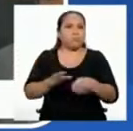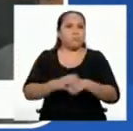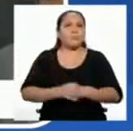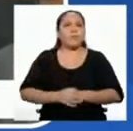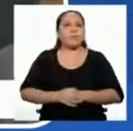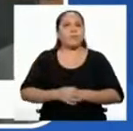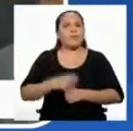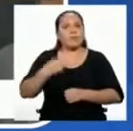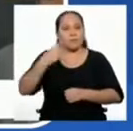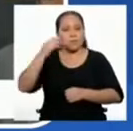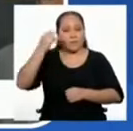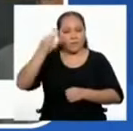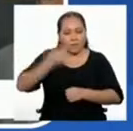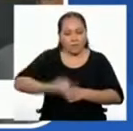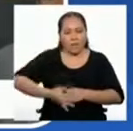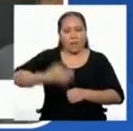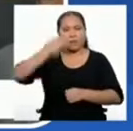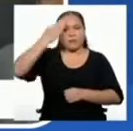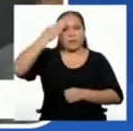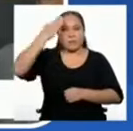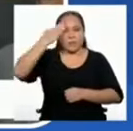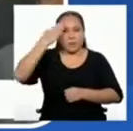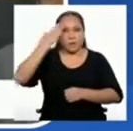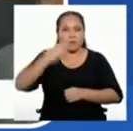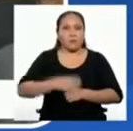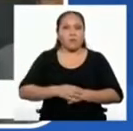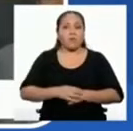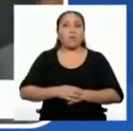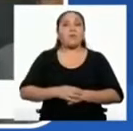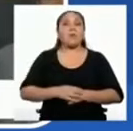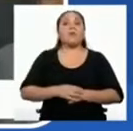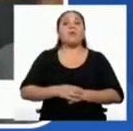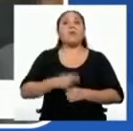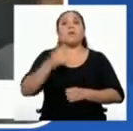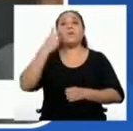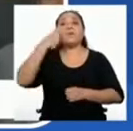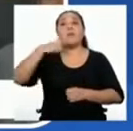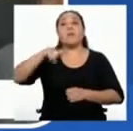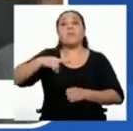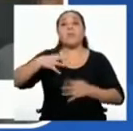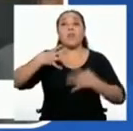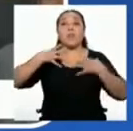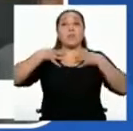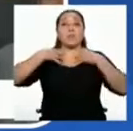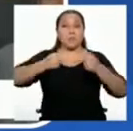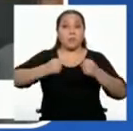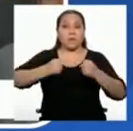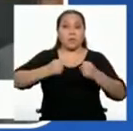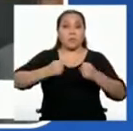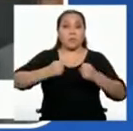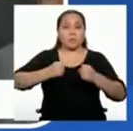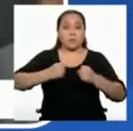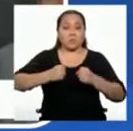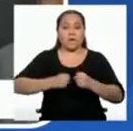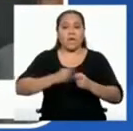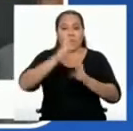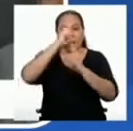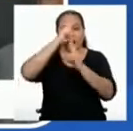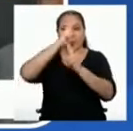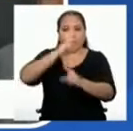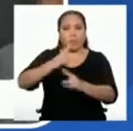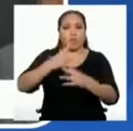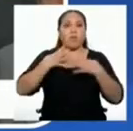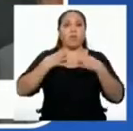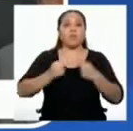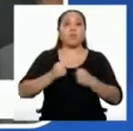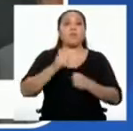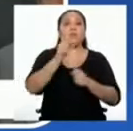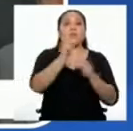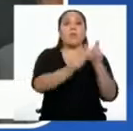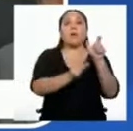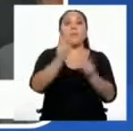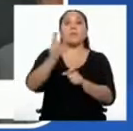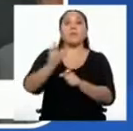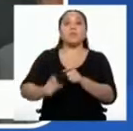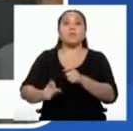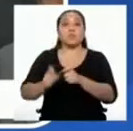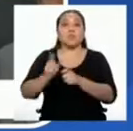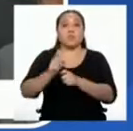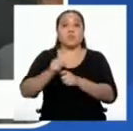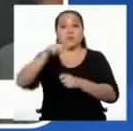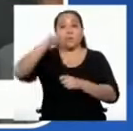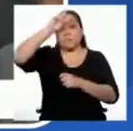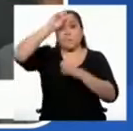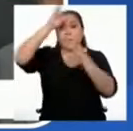convicción de que la salud y la integridad de los peruanos está por encima de todo y deben ser